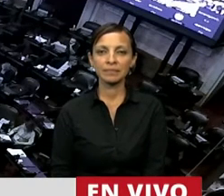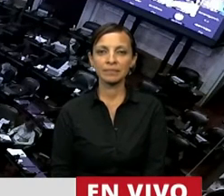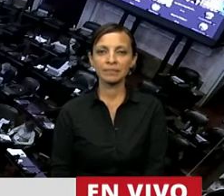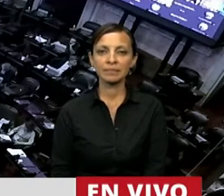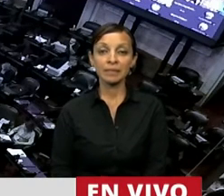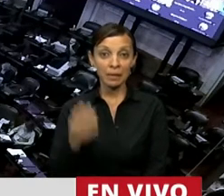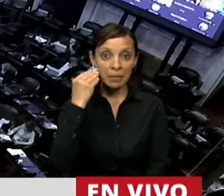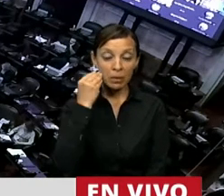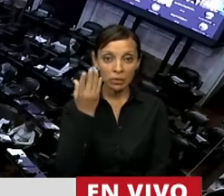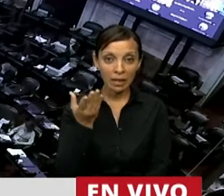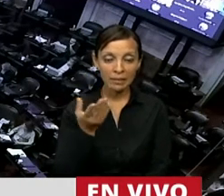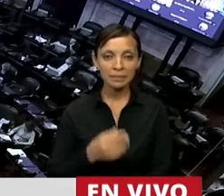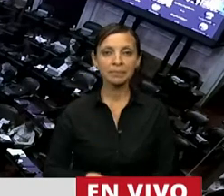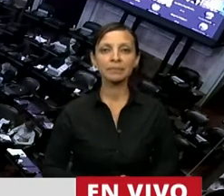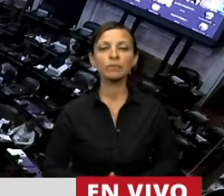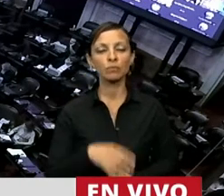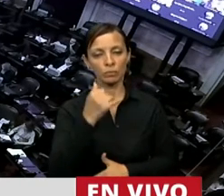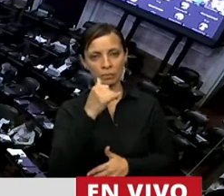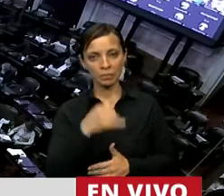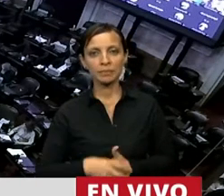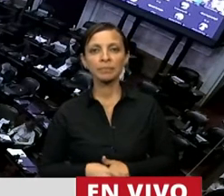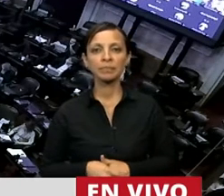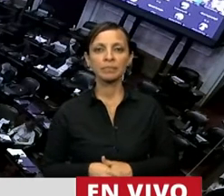¿Me escucha, señor presidente? La escucho.